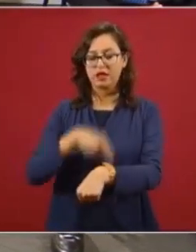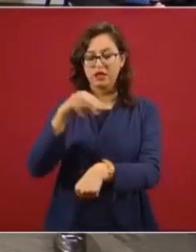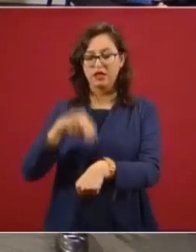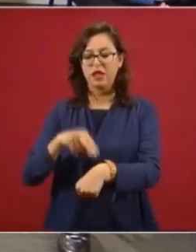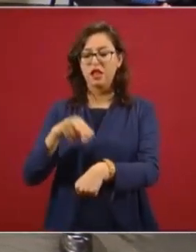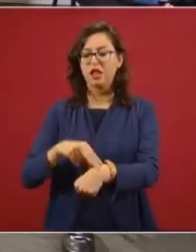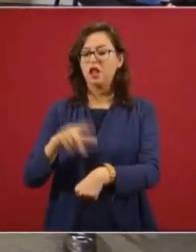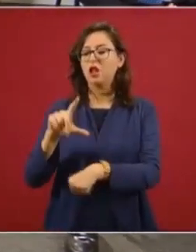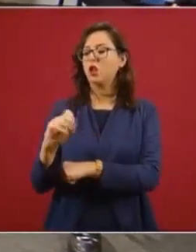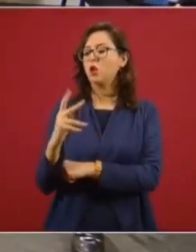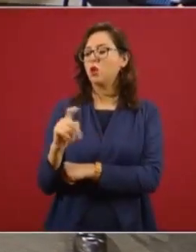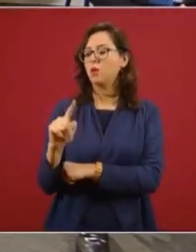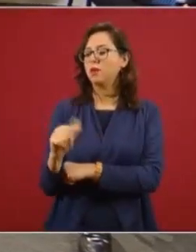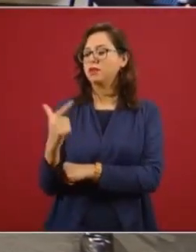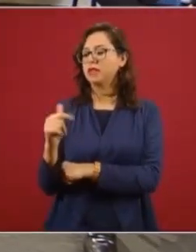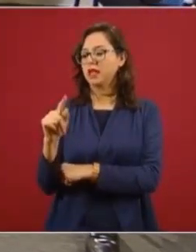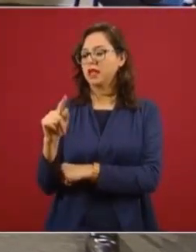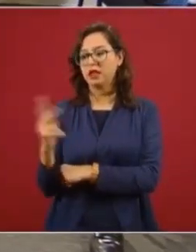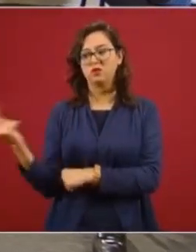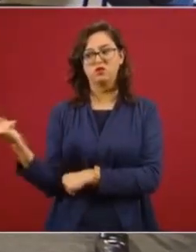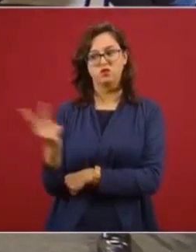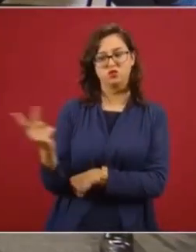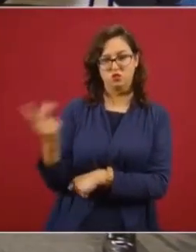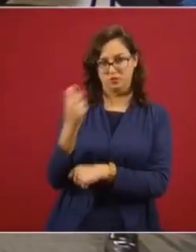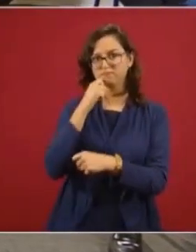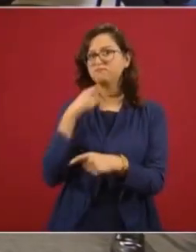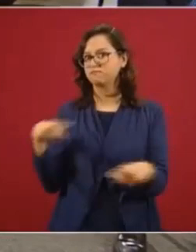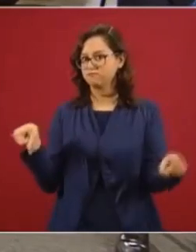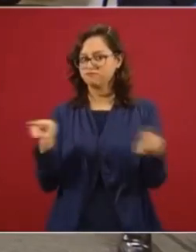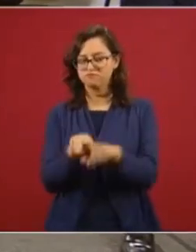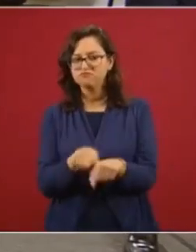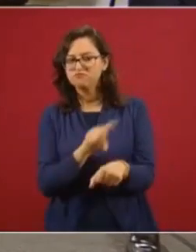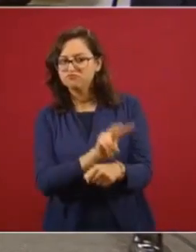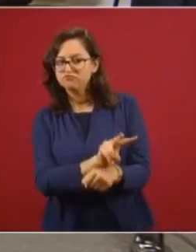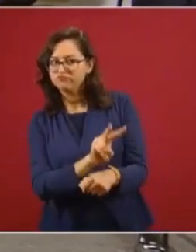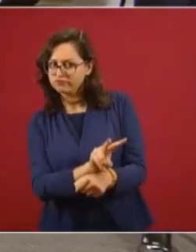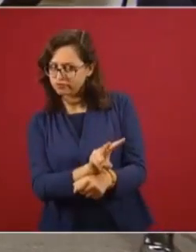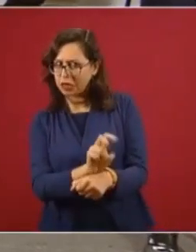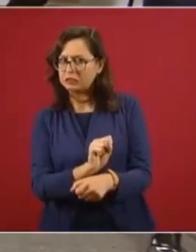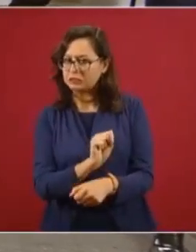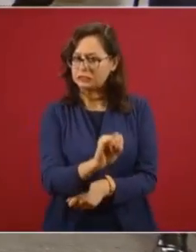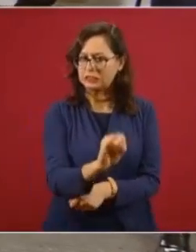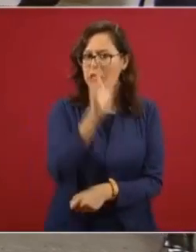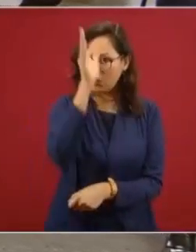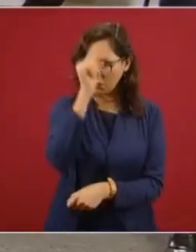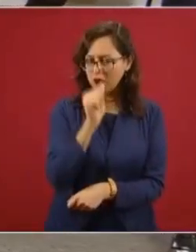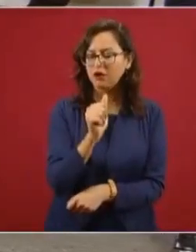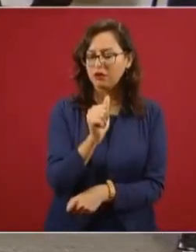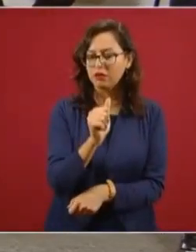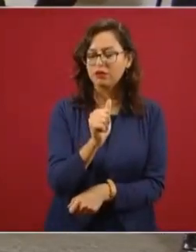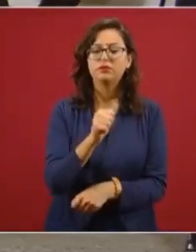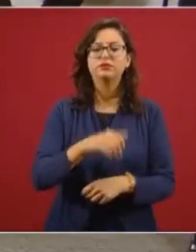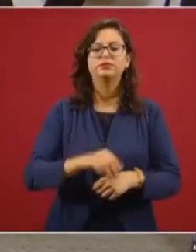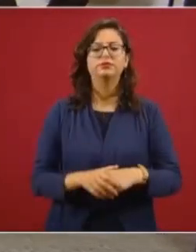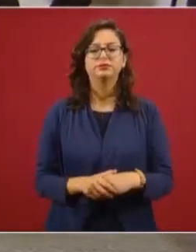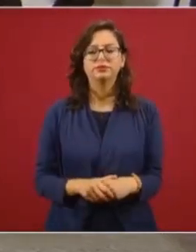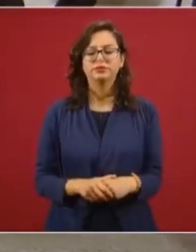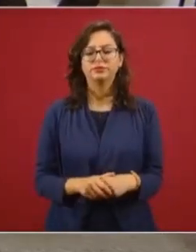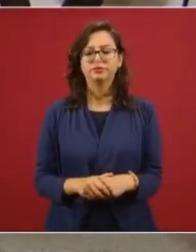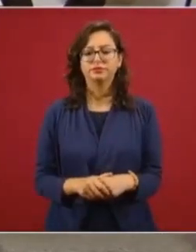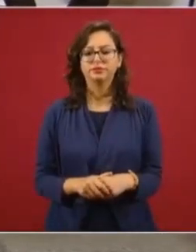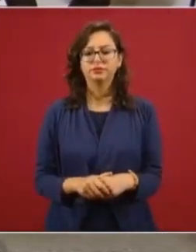Hugo López Gatell y hemos